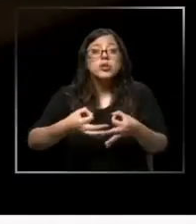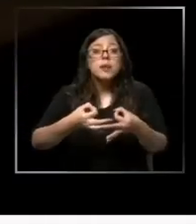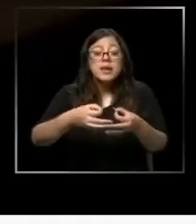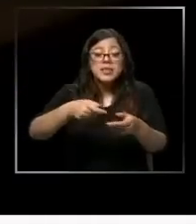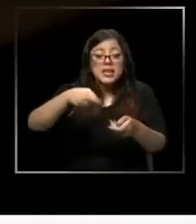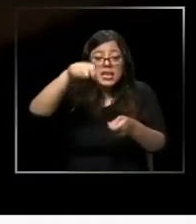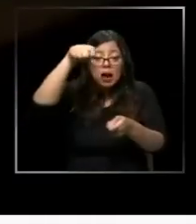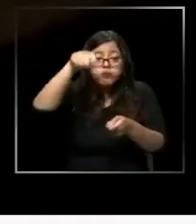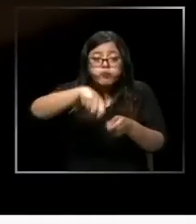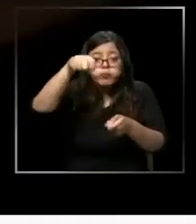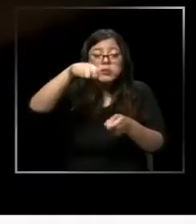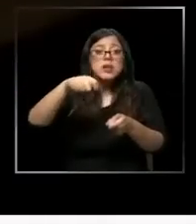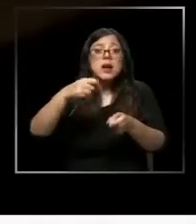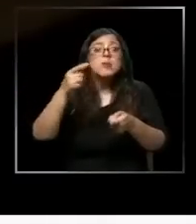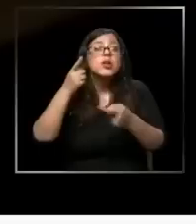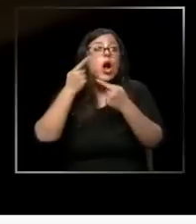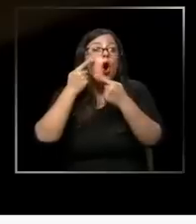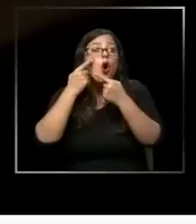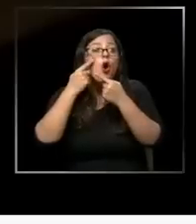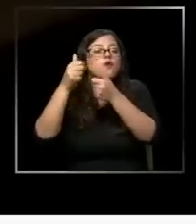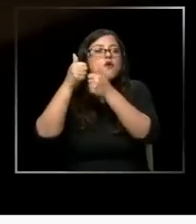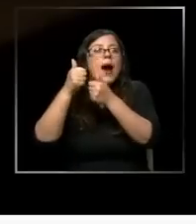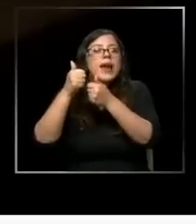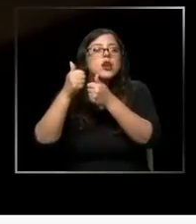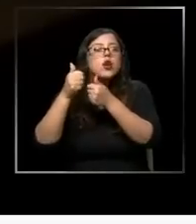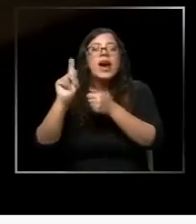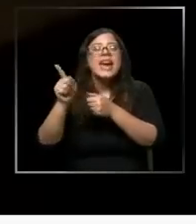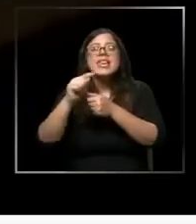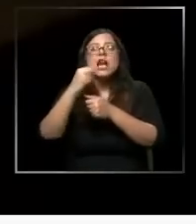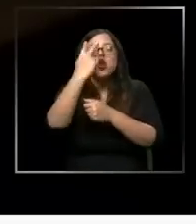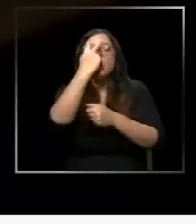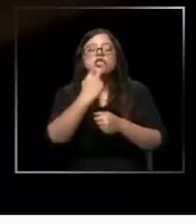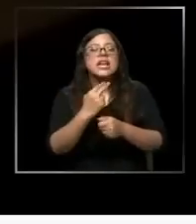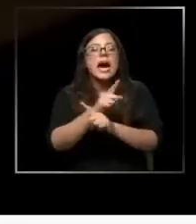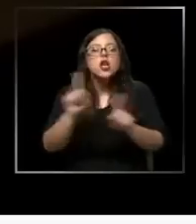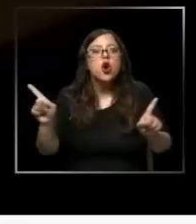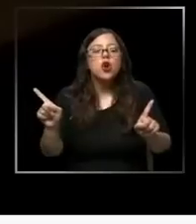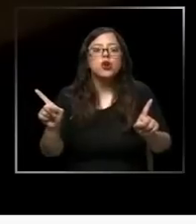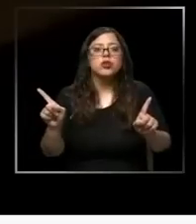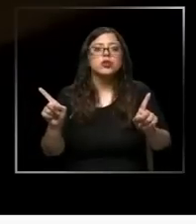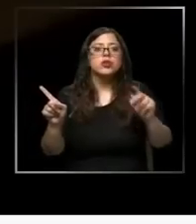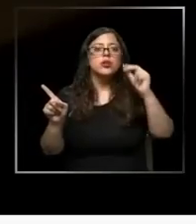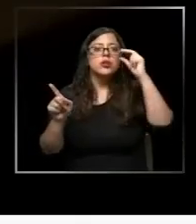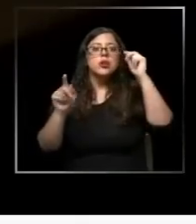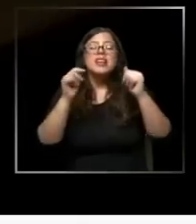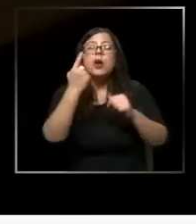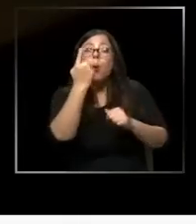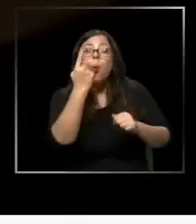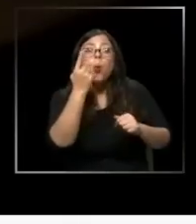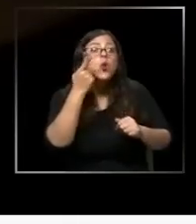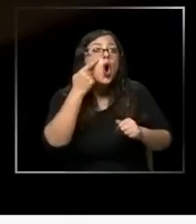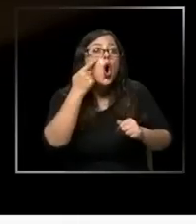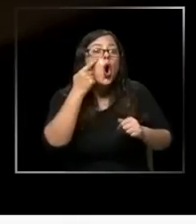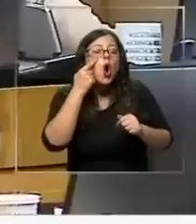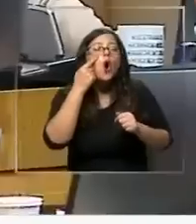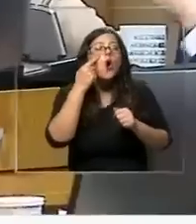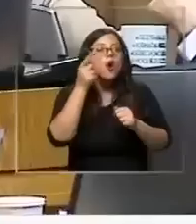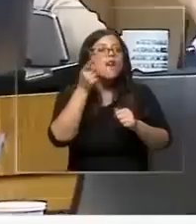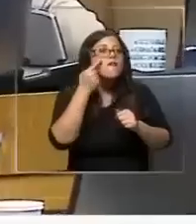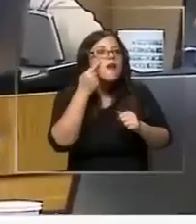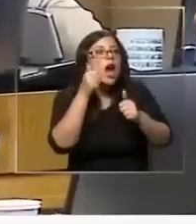urna porque ella tiene un ojo bueno, ella no es totalmente ciega, tiene un ojo que le funciona.